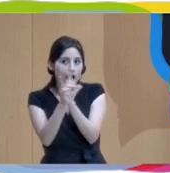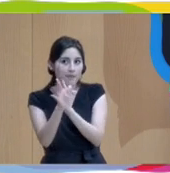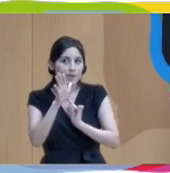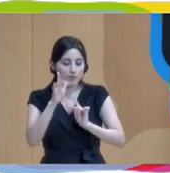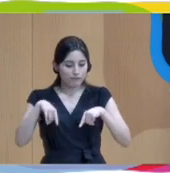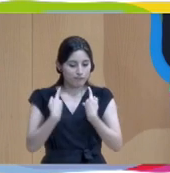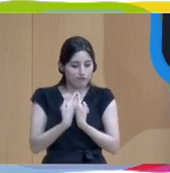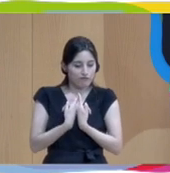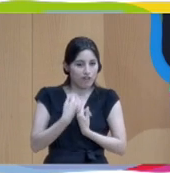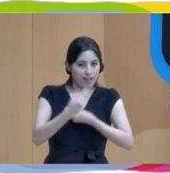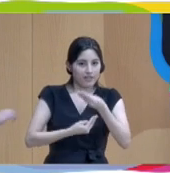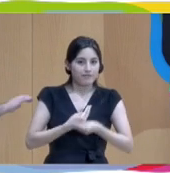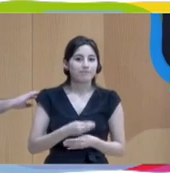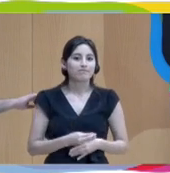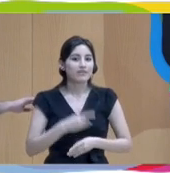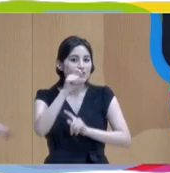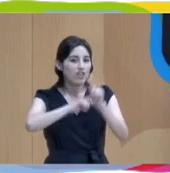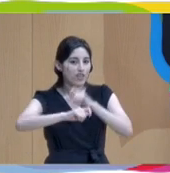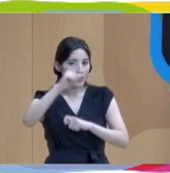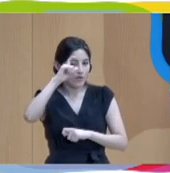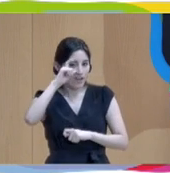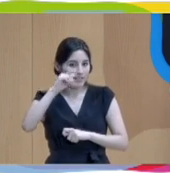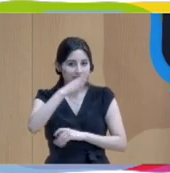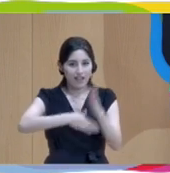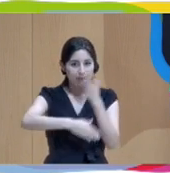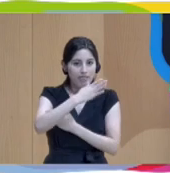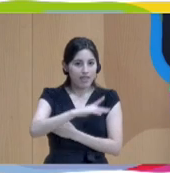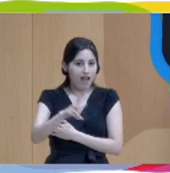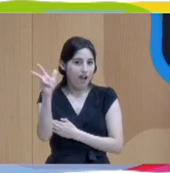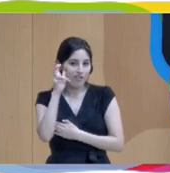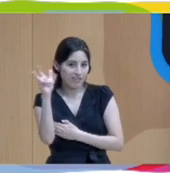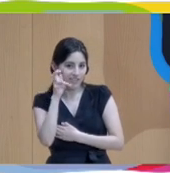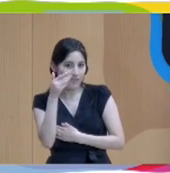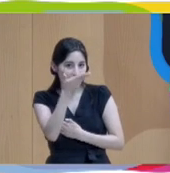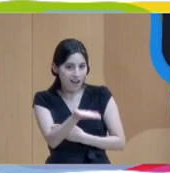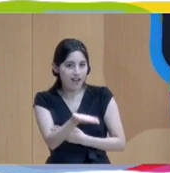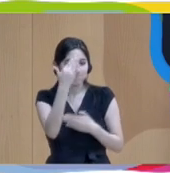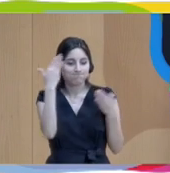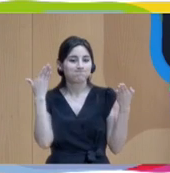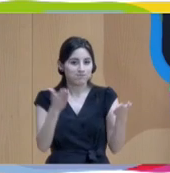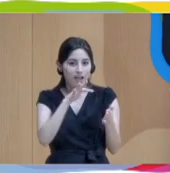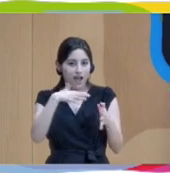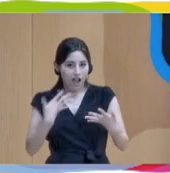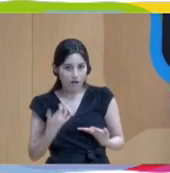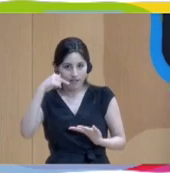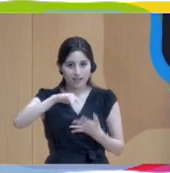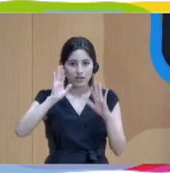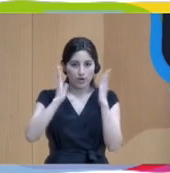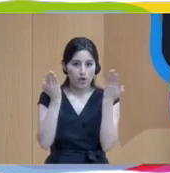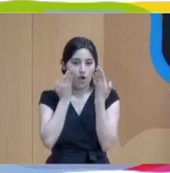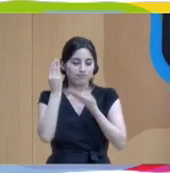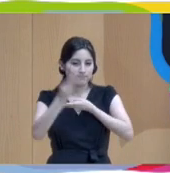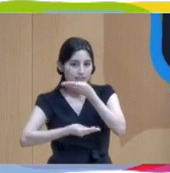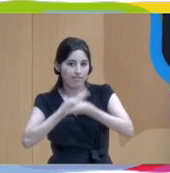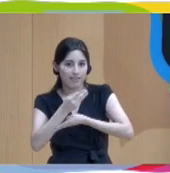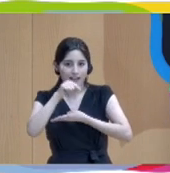duda. Asociación EUNATE, discapacidad auditiva allanada totalmente con lo que están realizando en esta adaptación, en esta